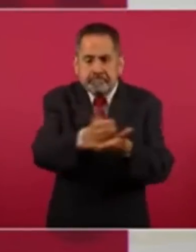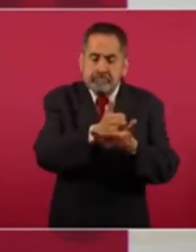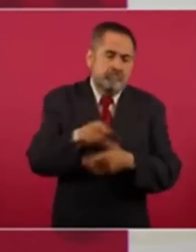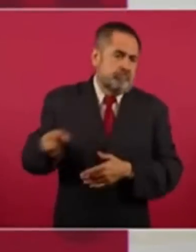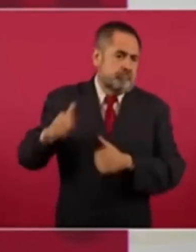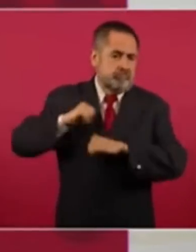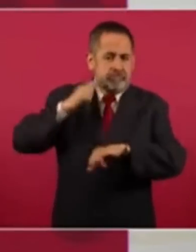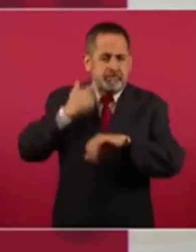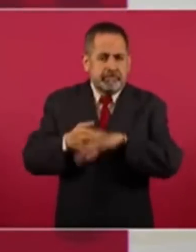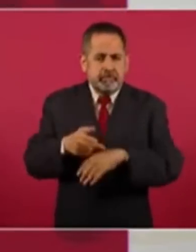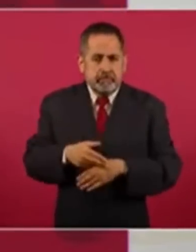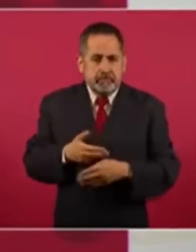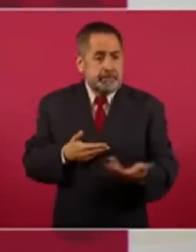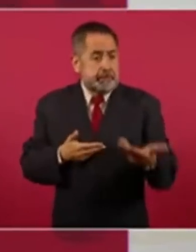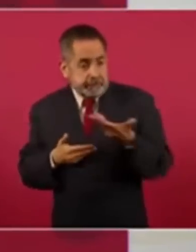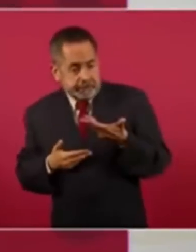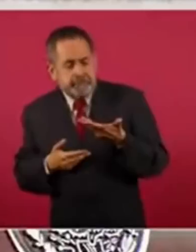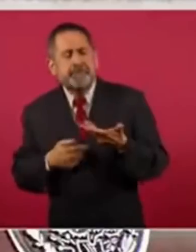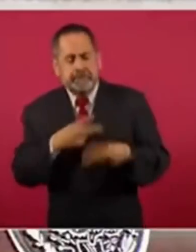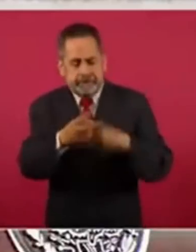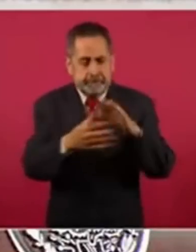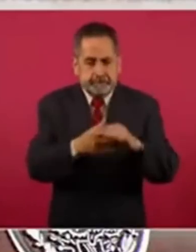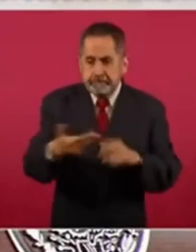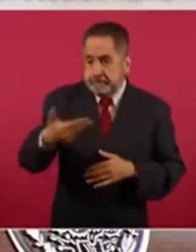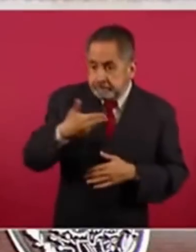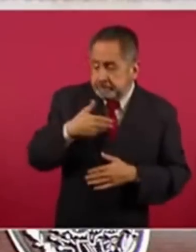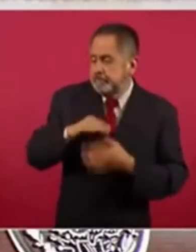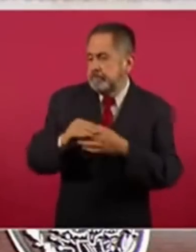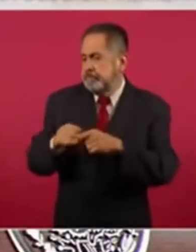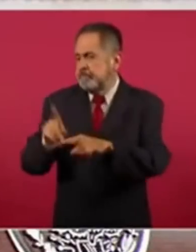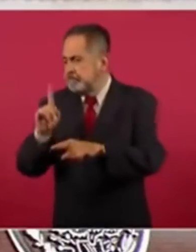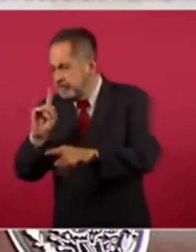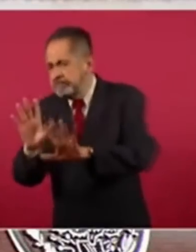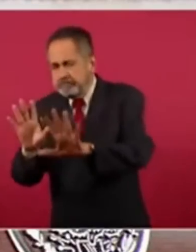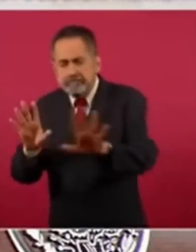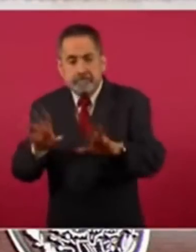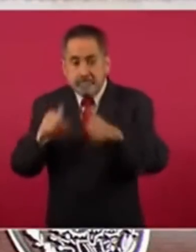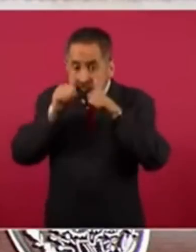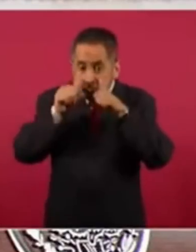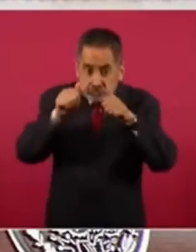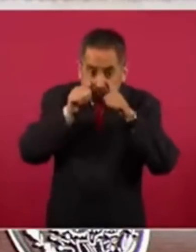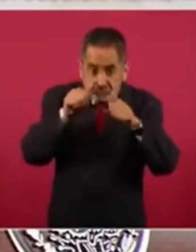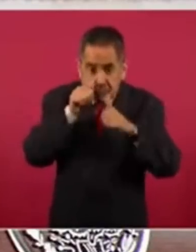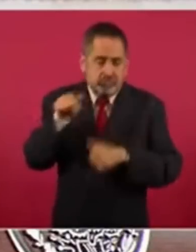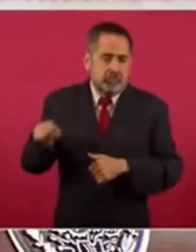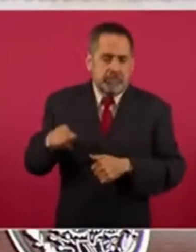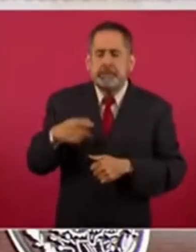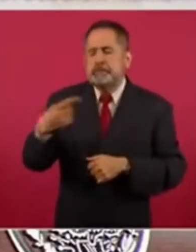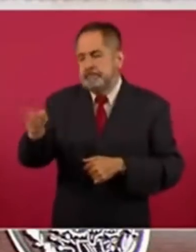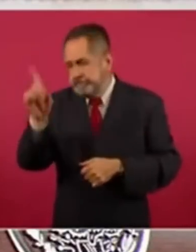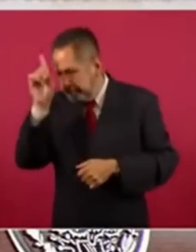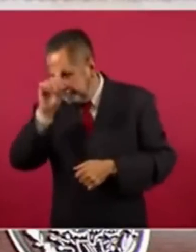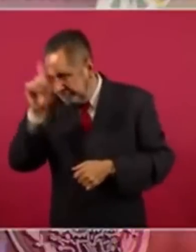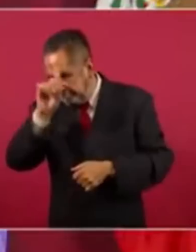a los que traen sus peticiones, sus demandas, a los que necesitan asesoría,